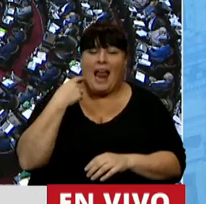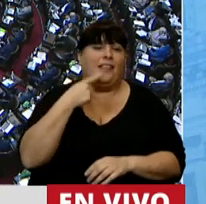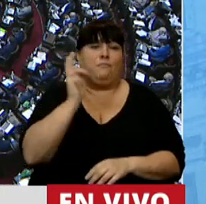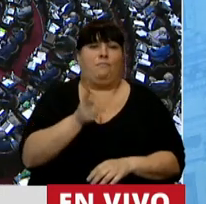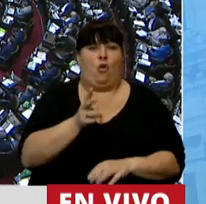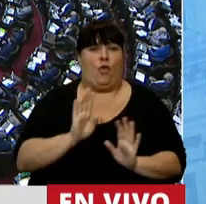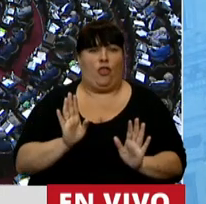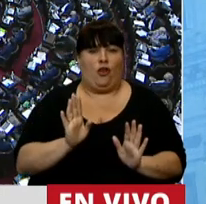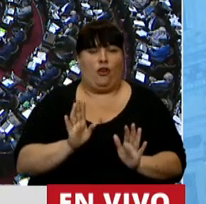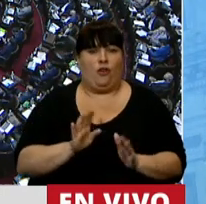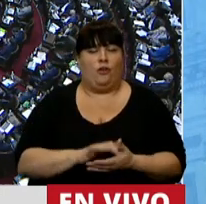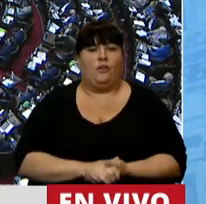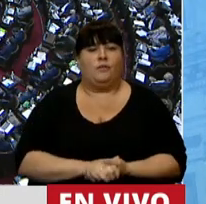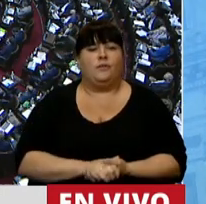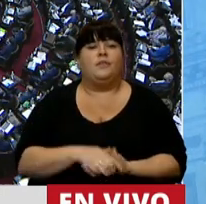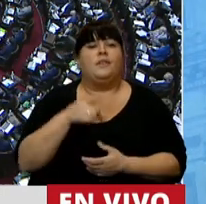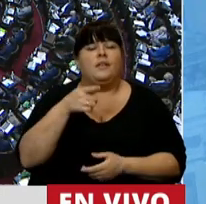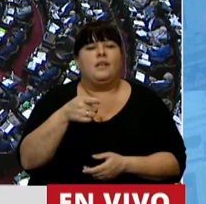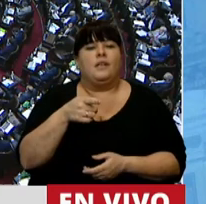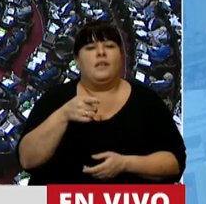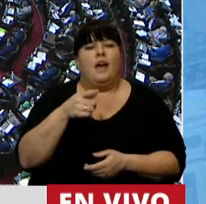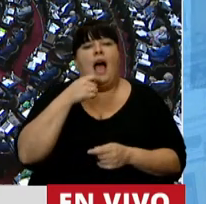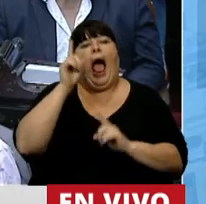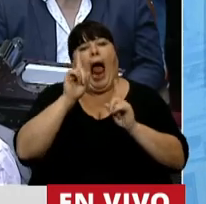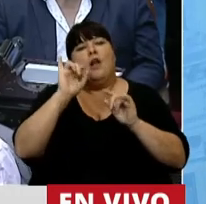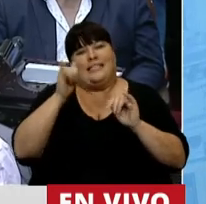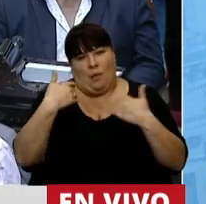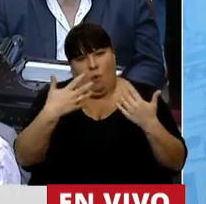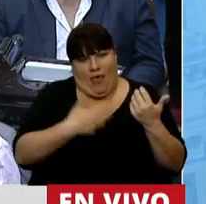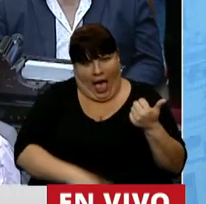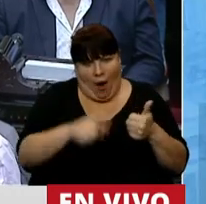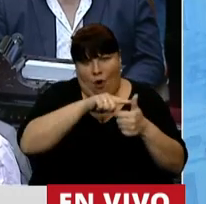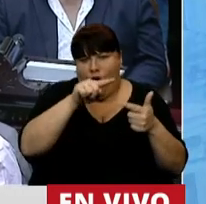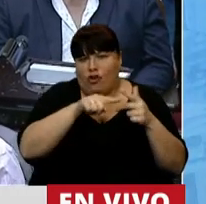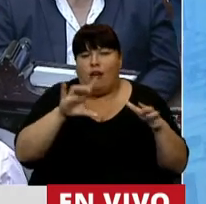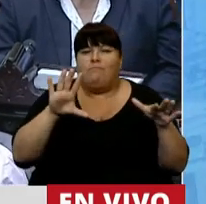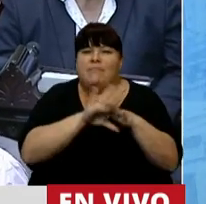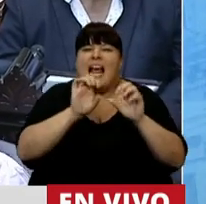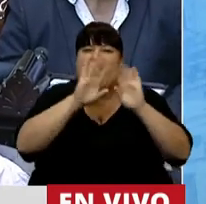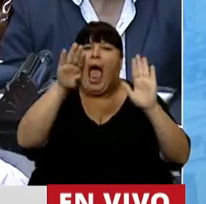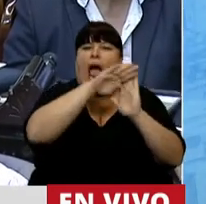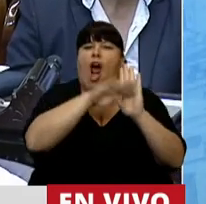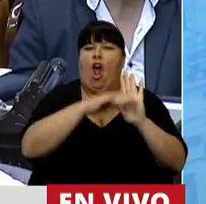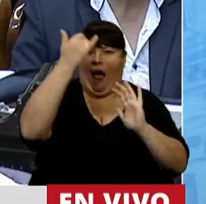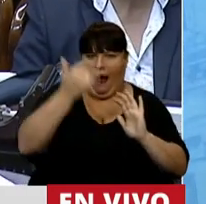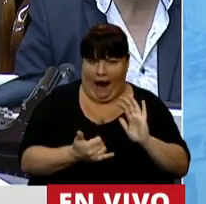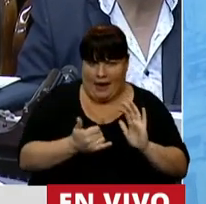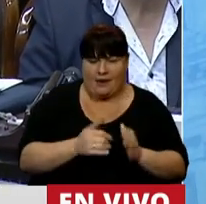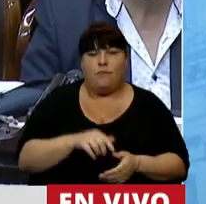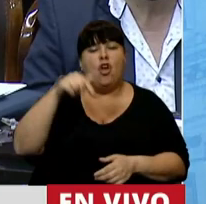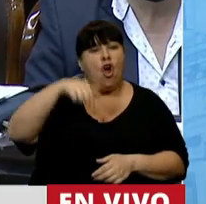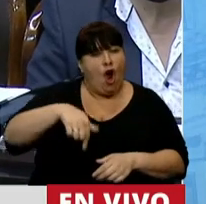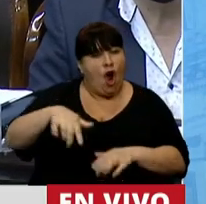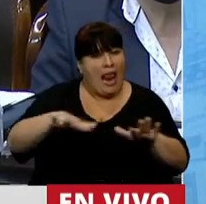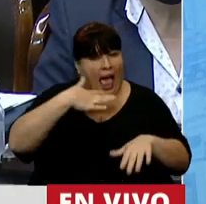prohibición, haciendo lugar a las excepcionalidades muy precisamente. Y hoy